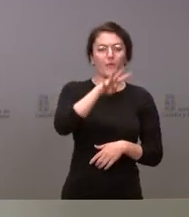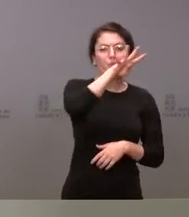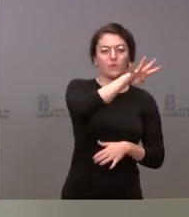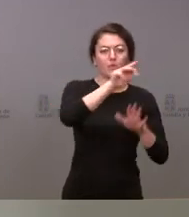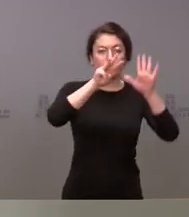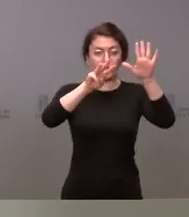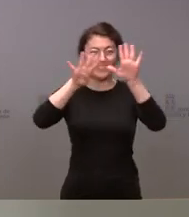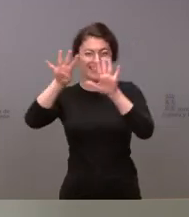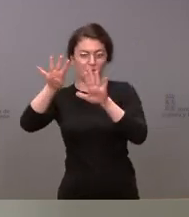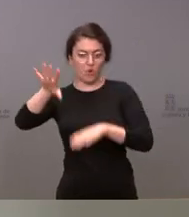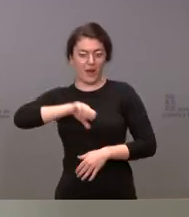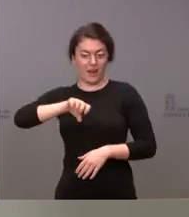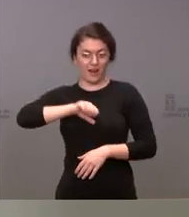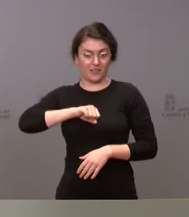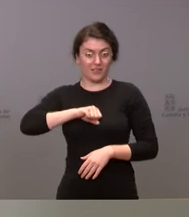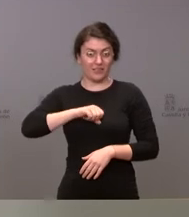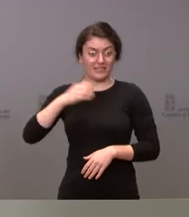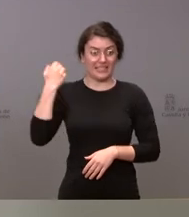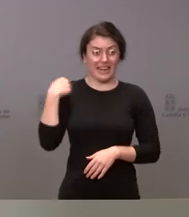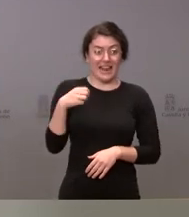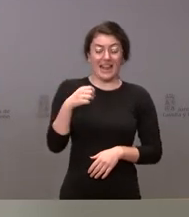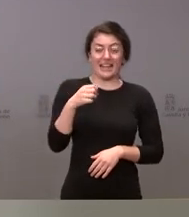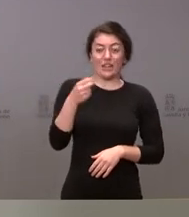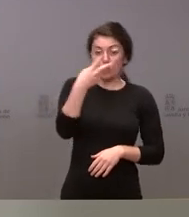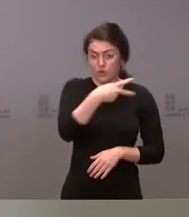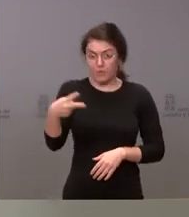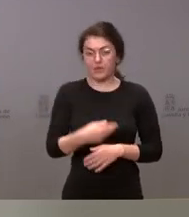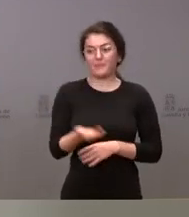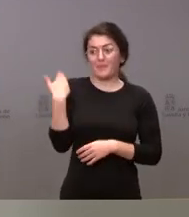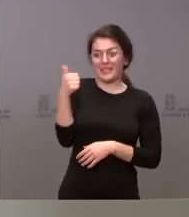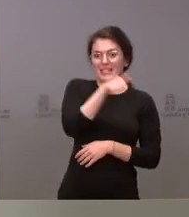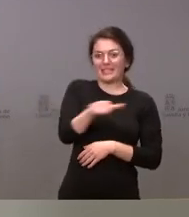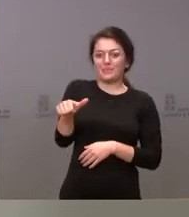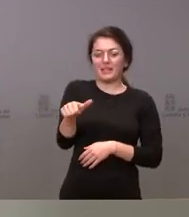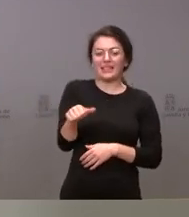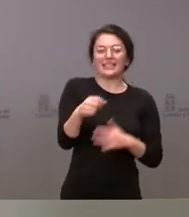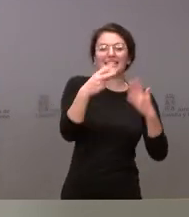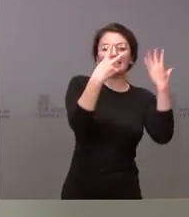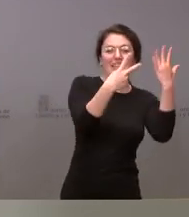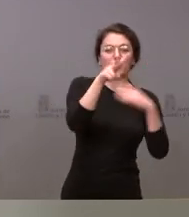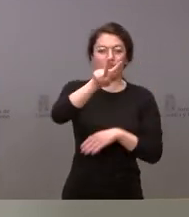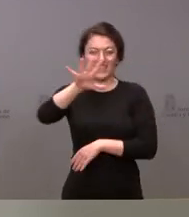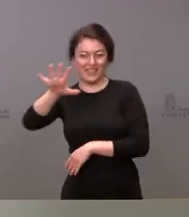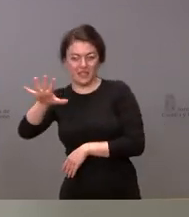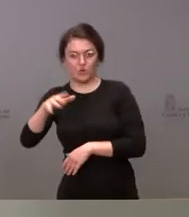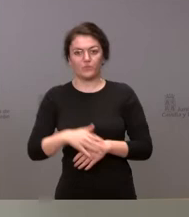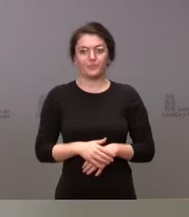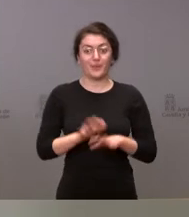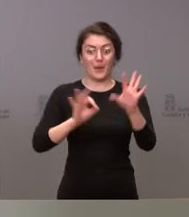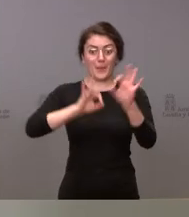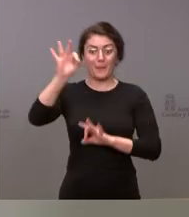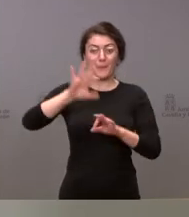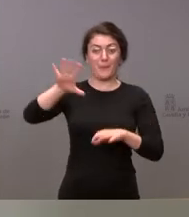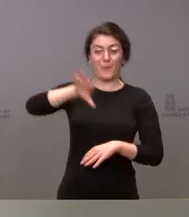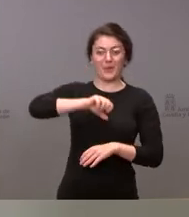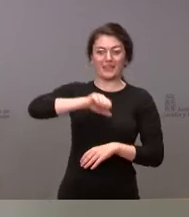a 14 días. La semana pasada en 725. La incidencia a 7 días estamos ya